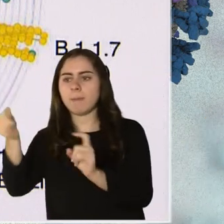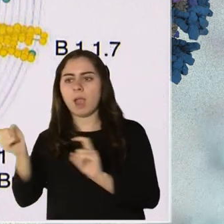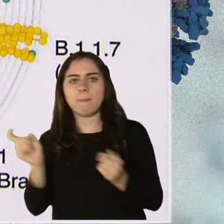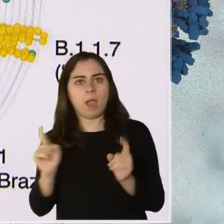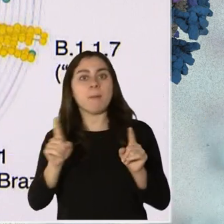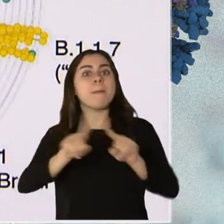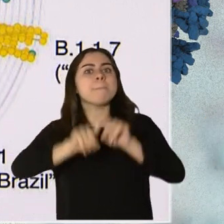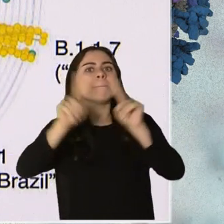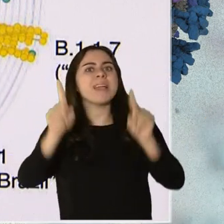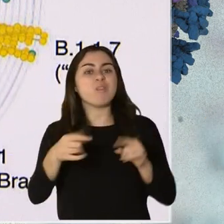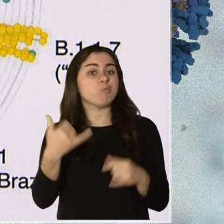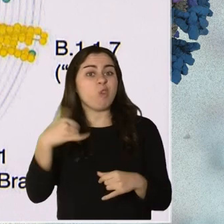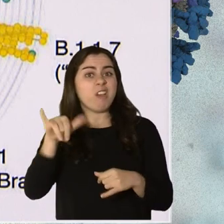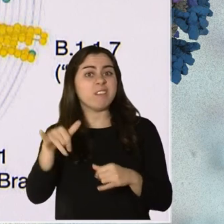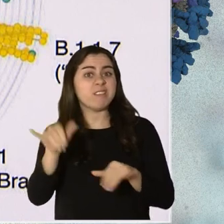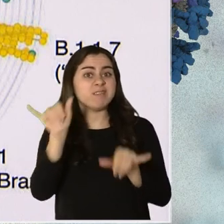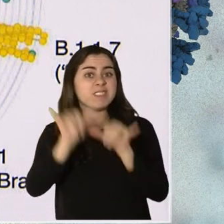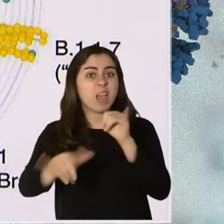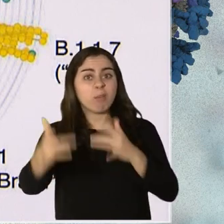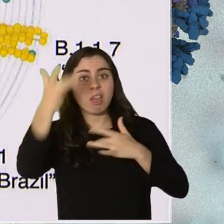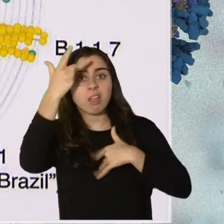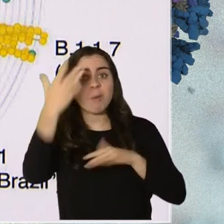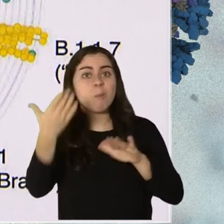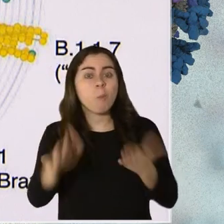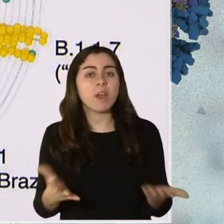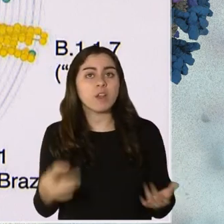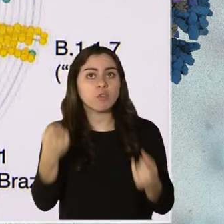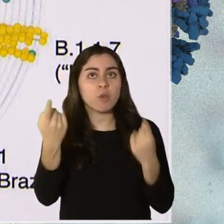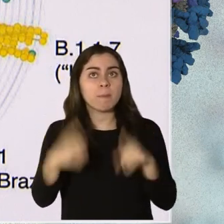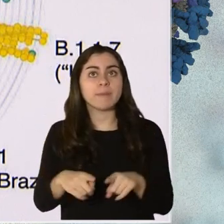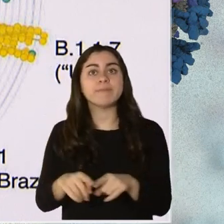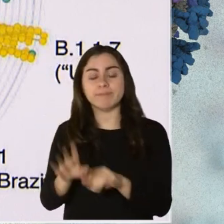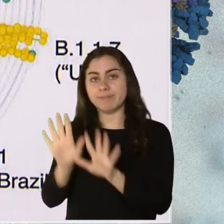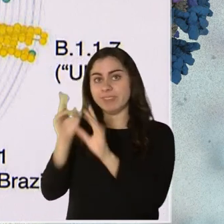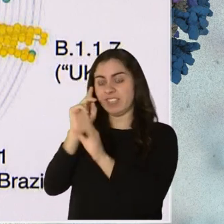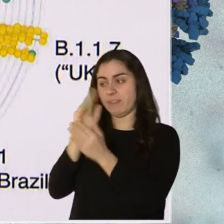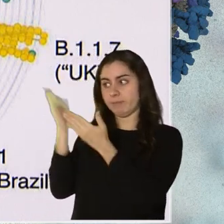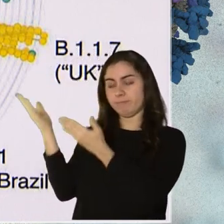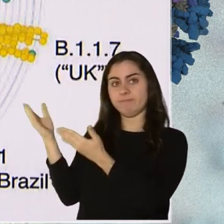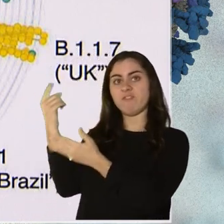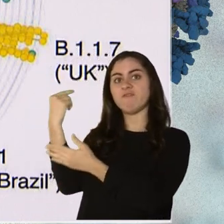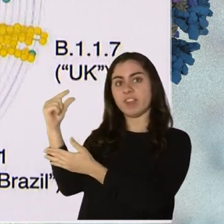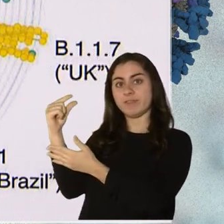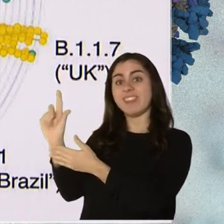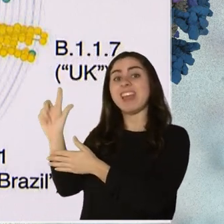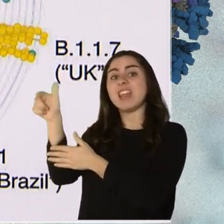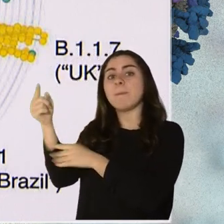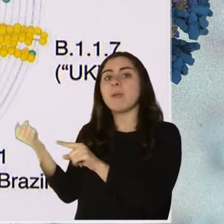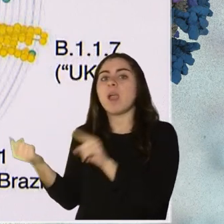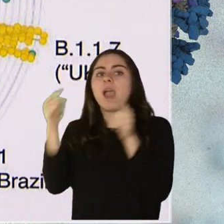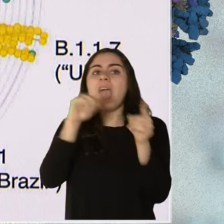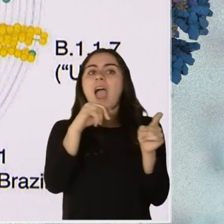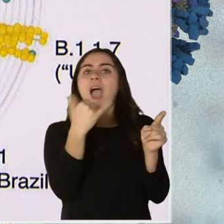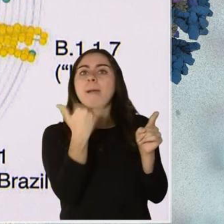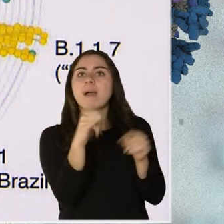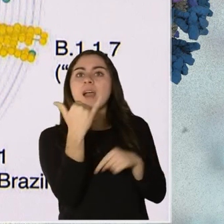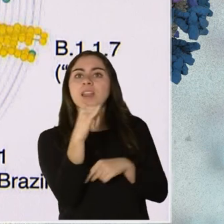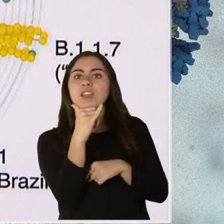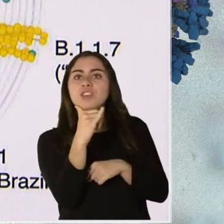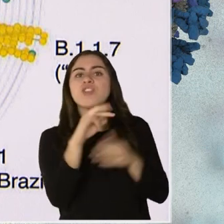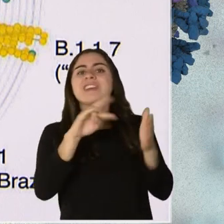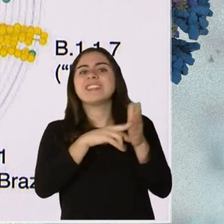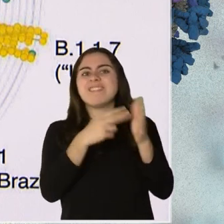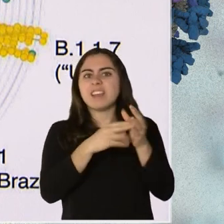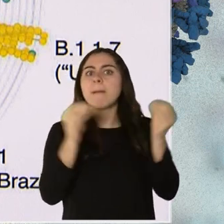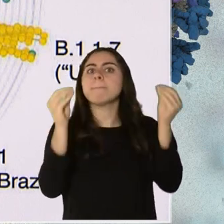Las amarillas que ves en la gráfica son las nuevas variantes que se han identificado, que han surgido recientemente y que han causado revuelos. ¿Qué es motivo de